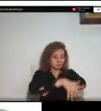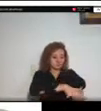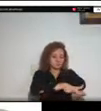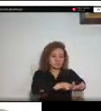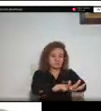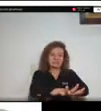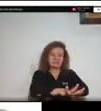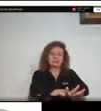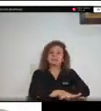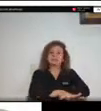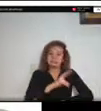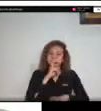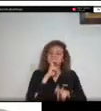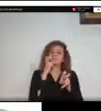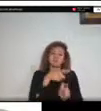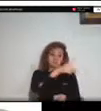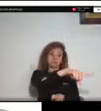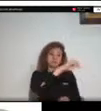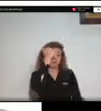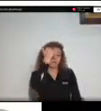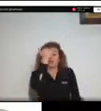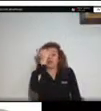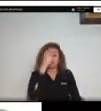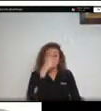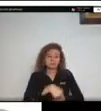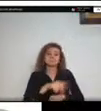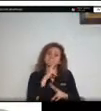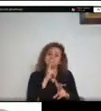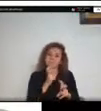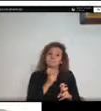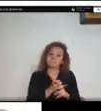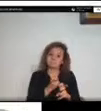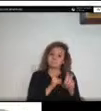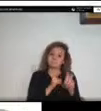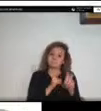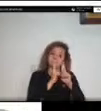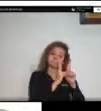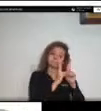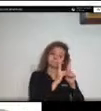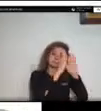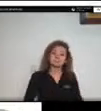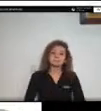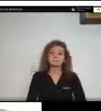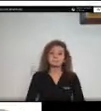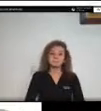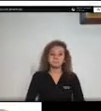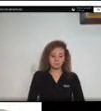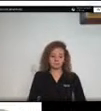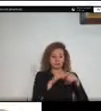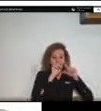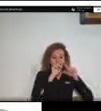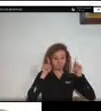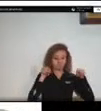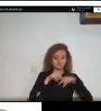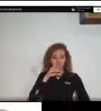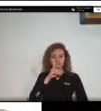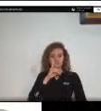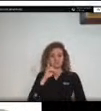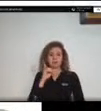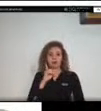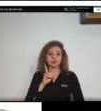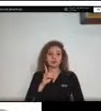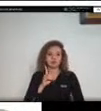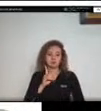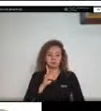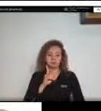cualquiera pudiera imaginarse vemos el lado derecho en la parte superior una afectación a un cultivo de peces